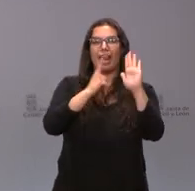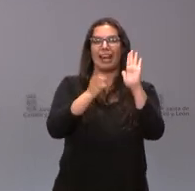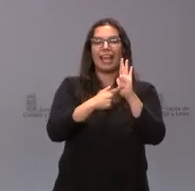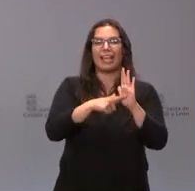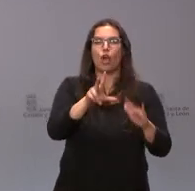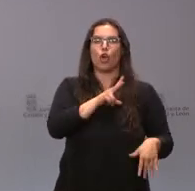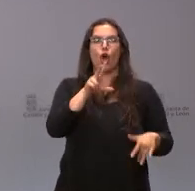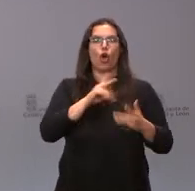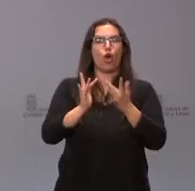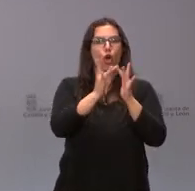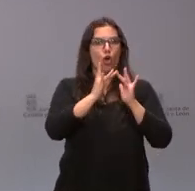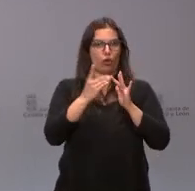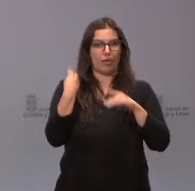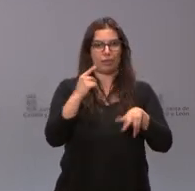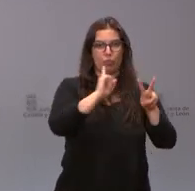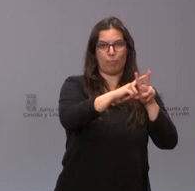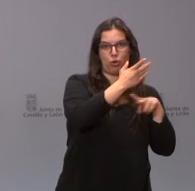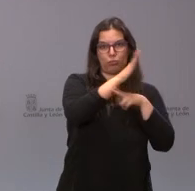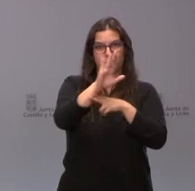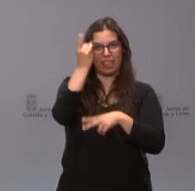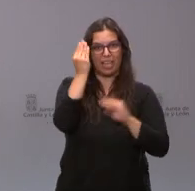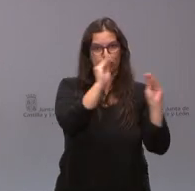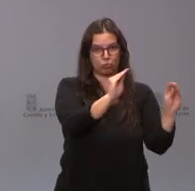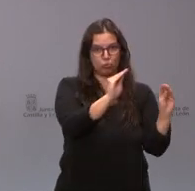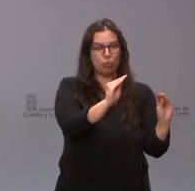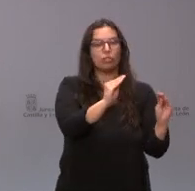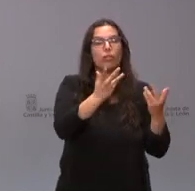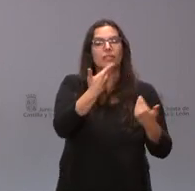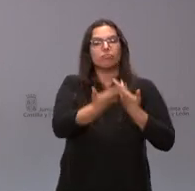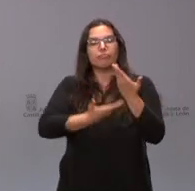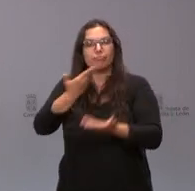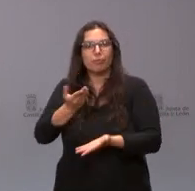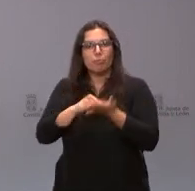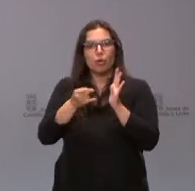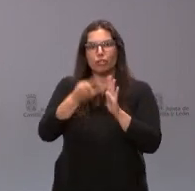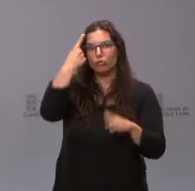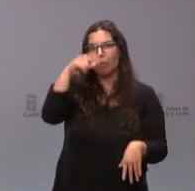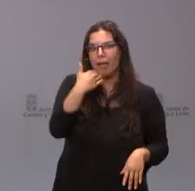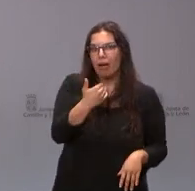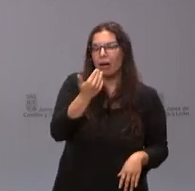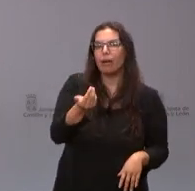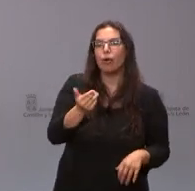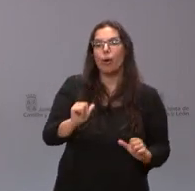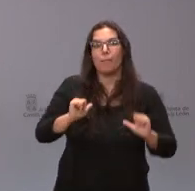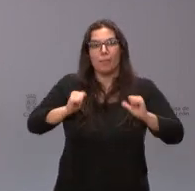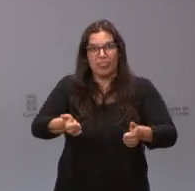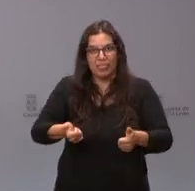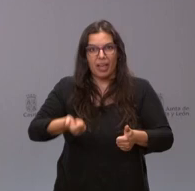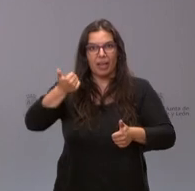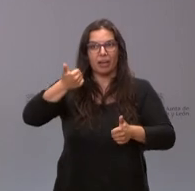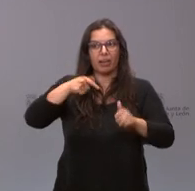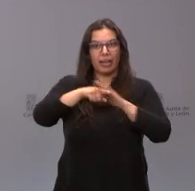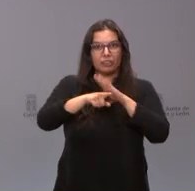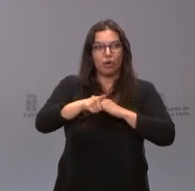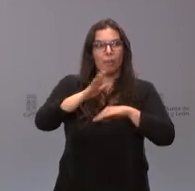planteaba vos. No sé si tienen alguna noticia sobre el proyecto, si se va a iniciar el trámite de